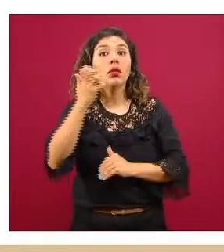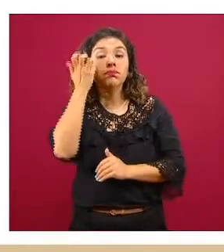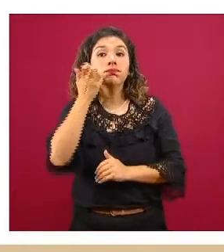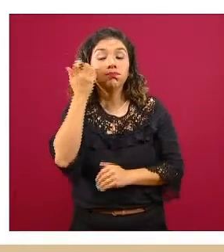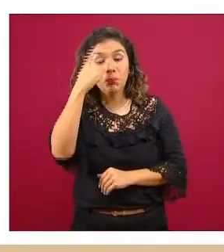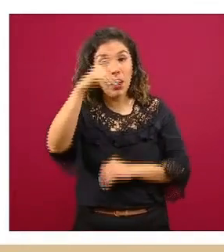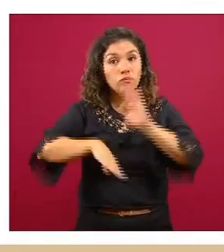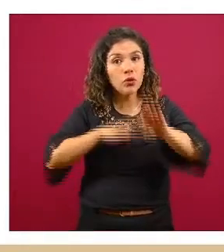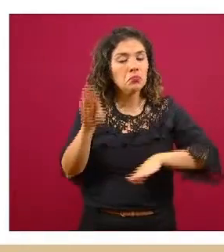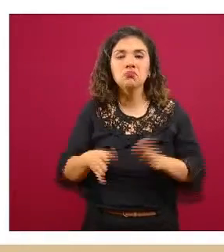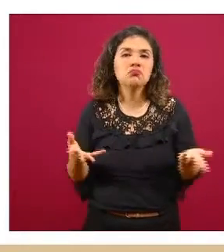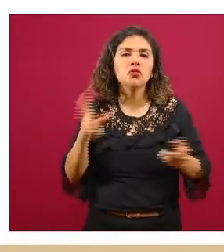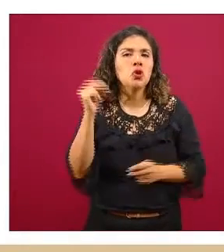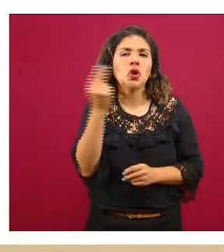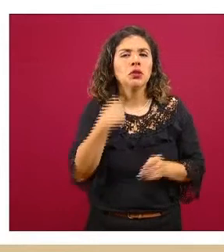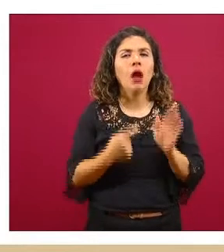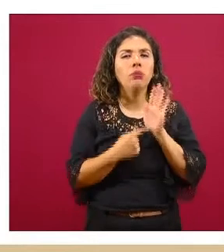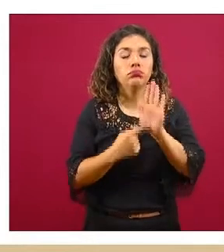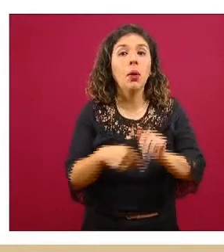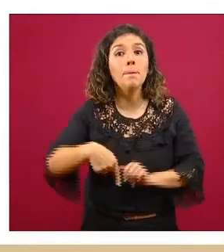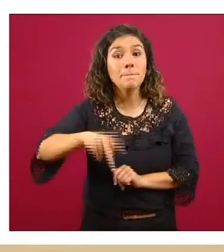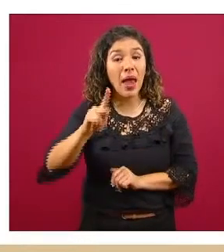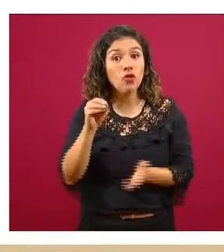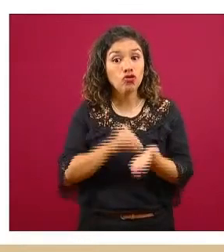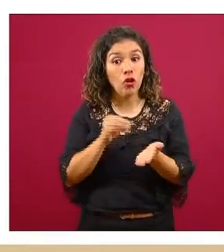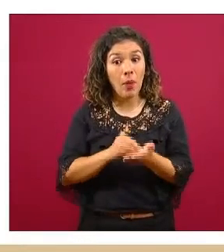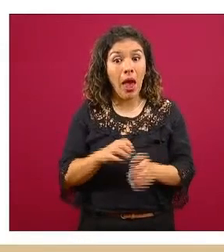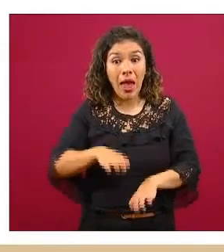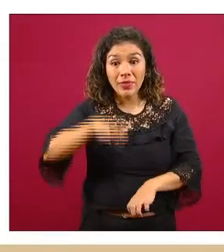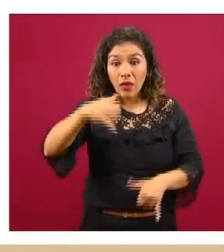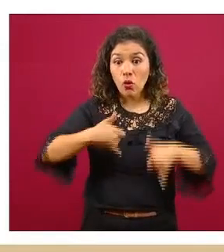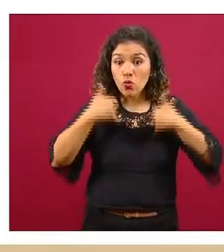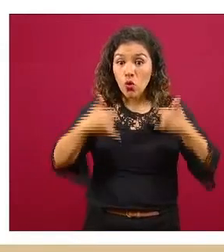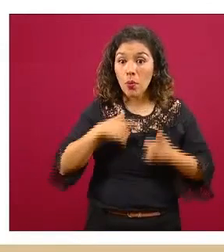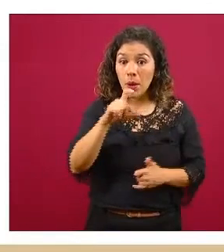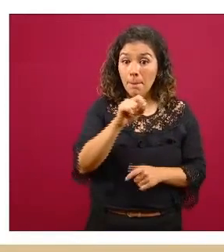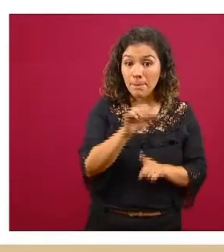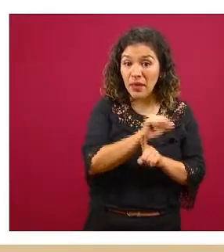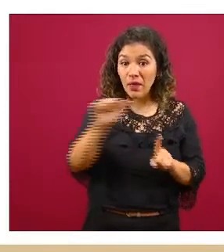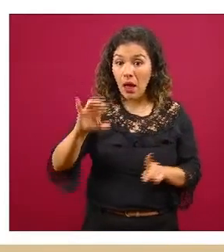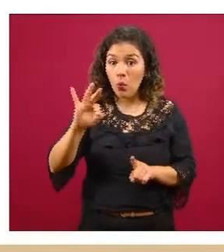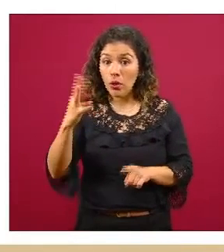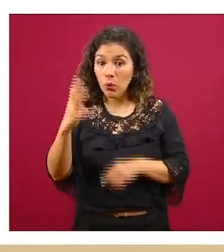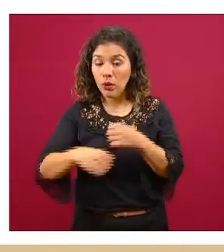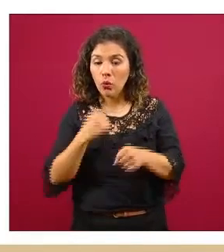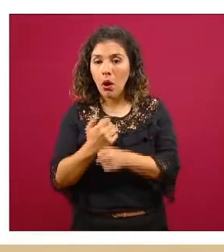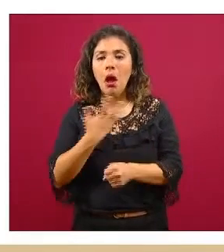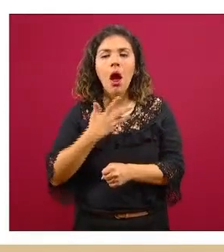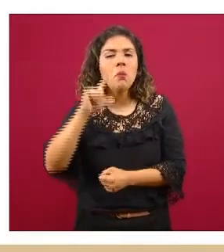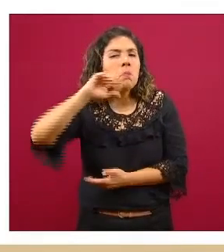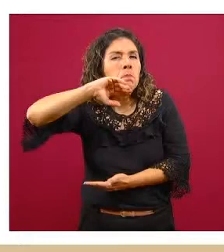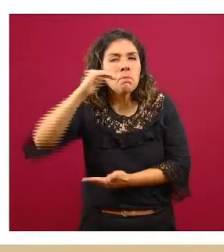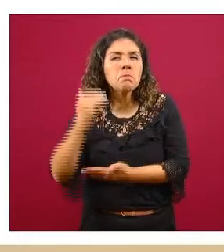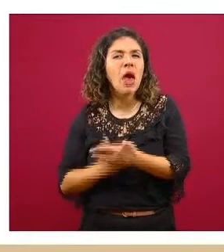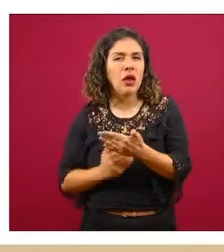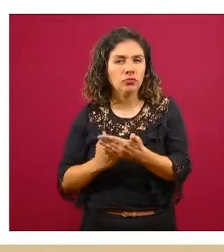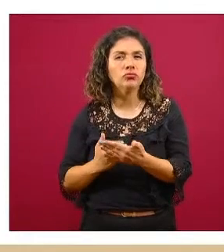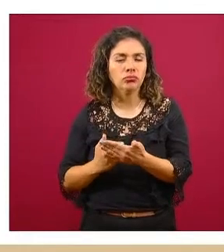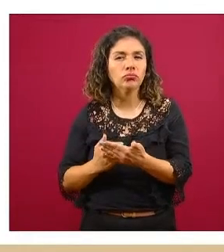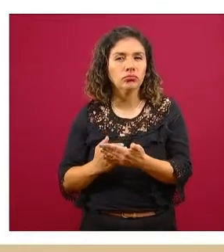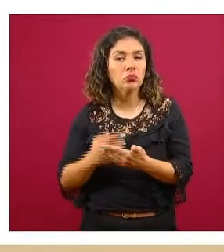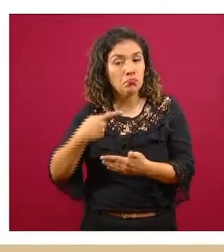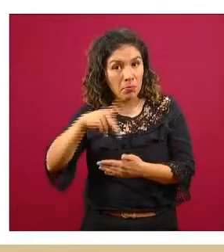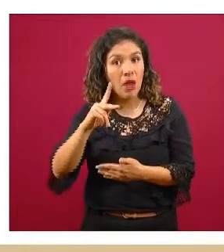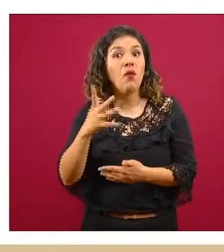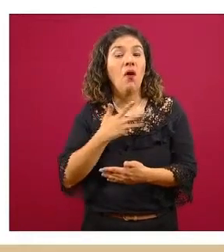reportando pero aún en el grupo joven de 20 a 44 se encontró mucho menos pero algo de exceso un